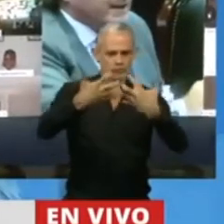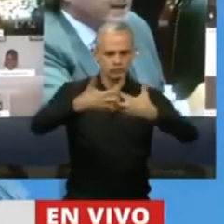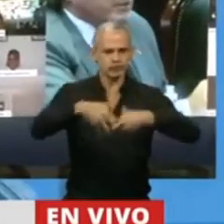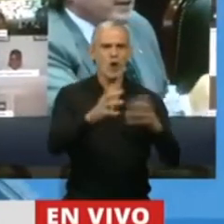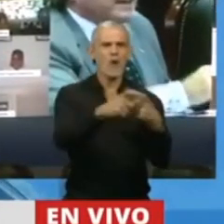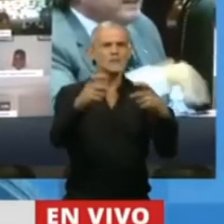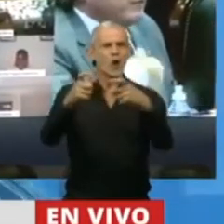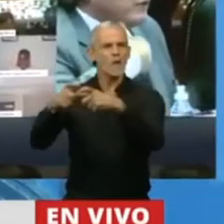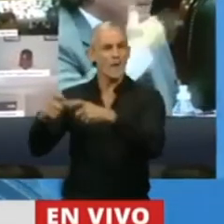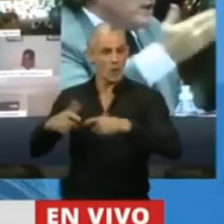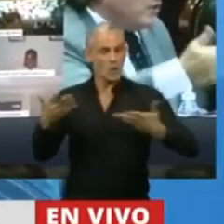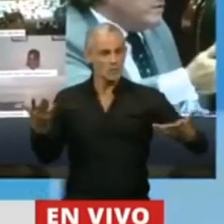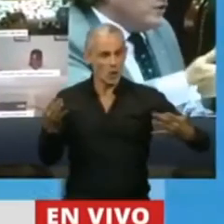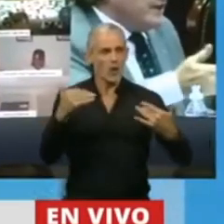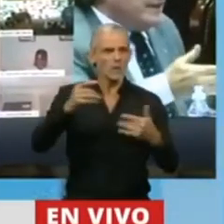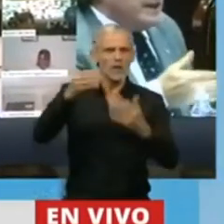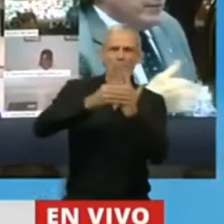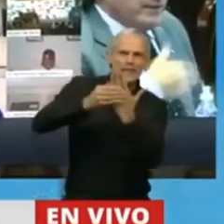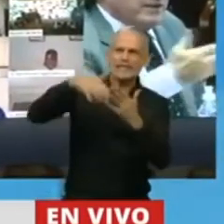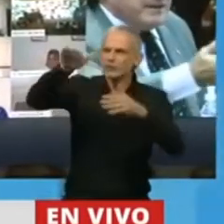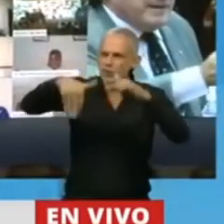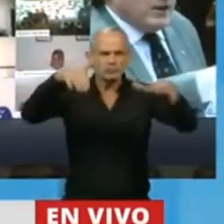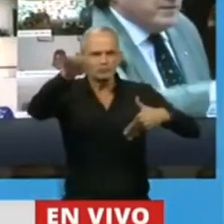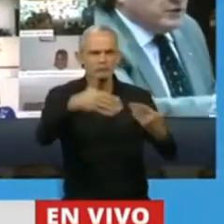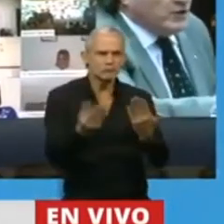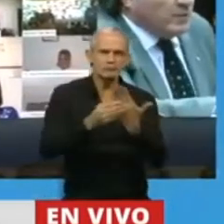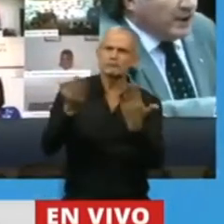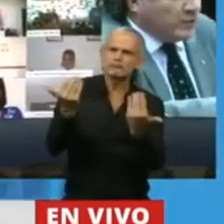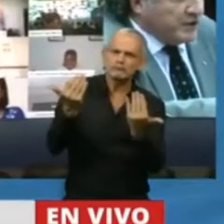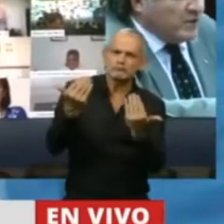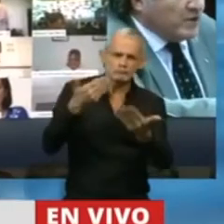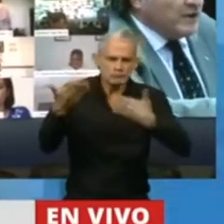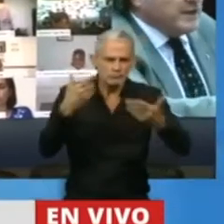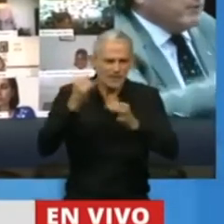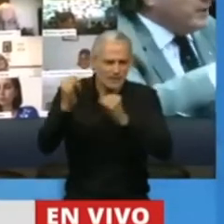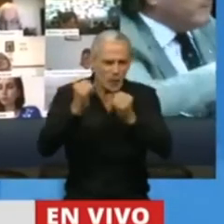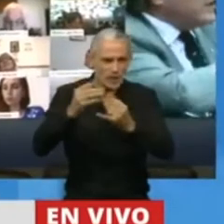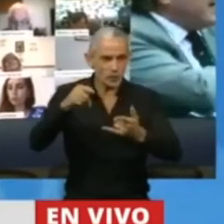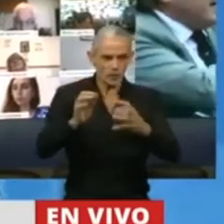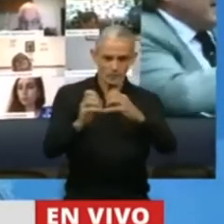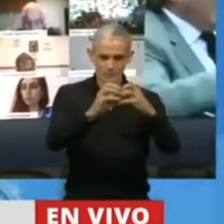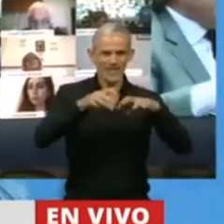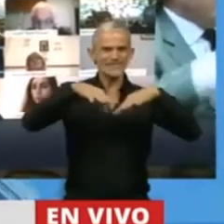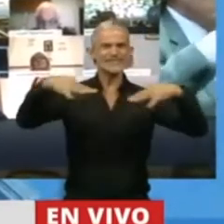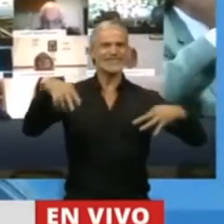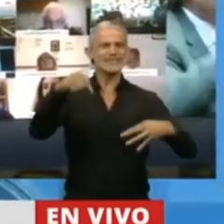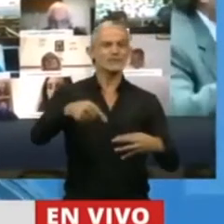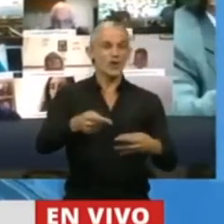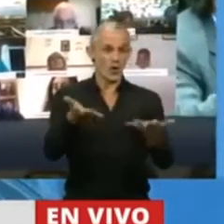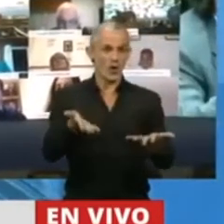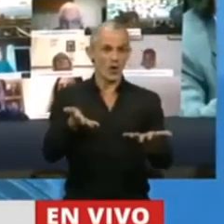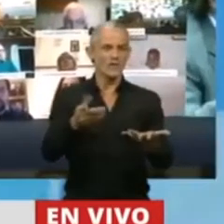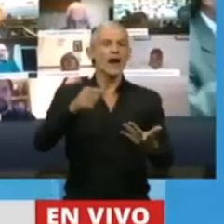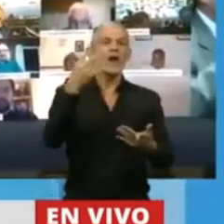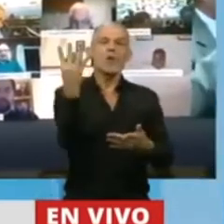comisiones, pudiéramos interpelar a los Ministros del Poder Ejecutivo y pudiéramos llegar a desarrollar esta sesión que prevista para